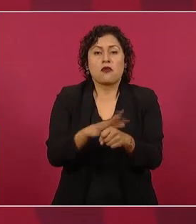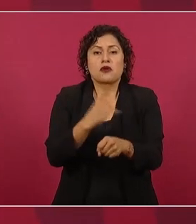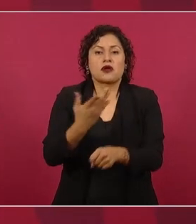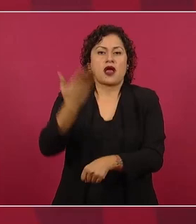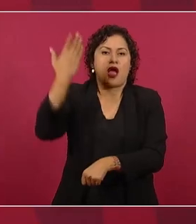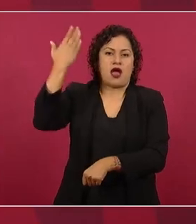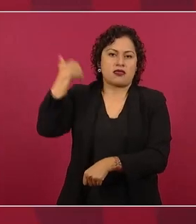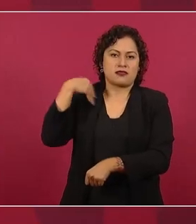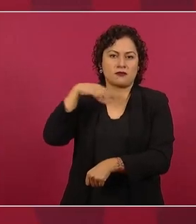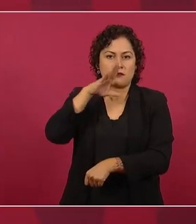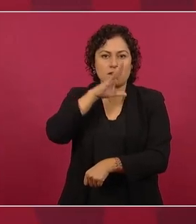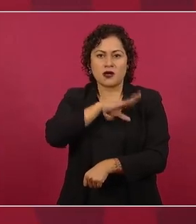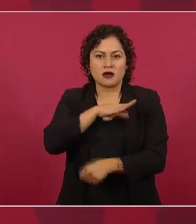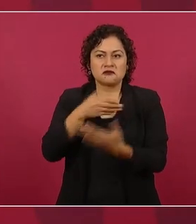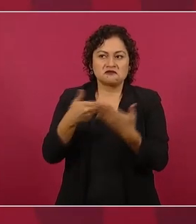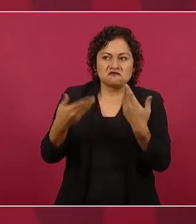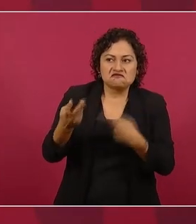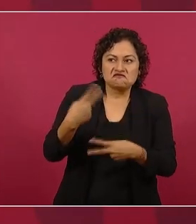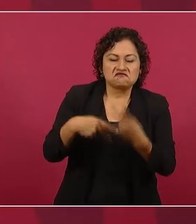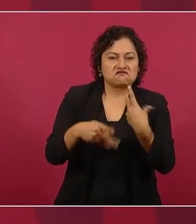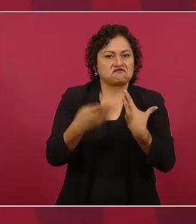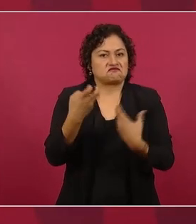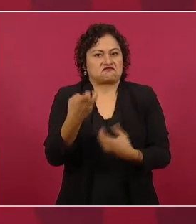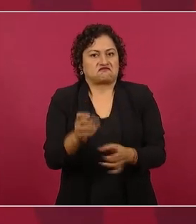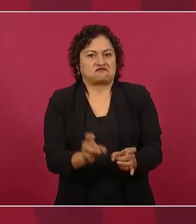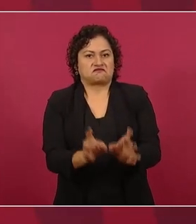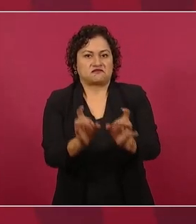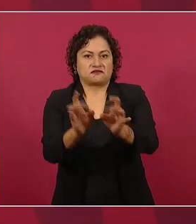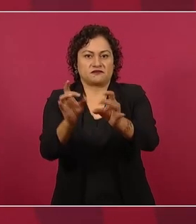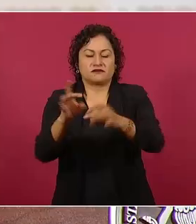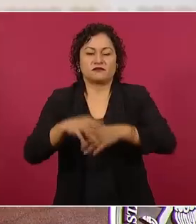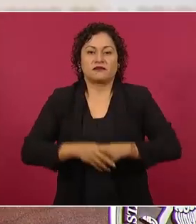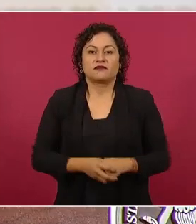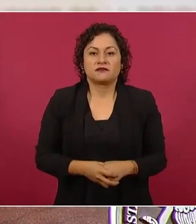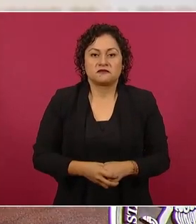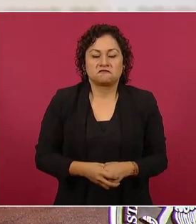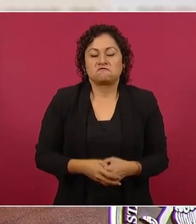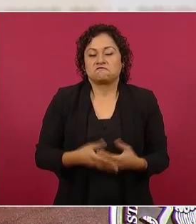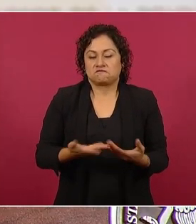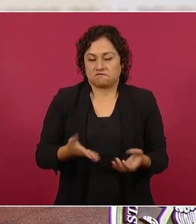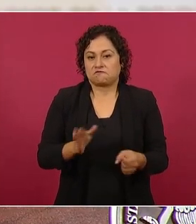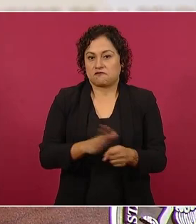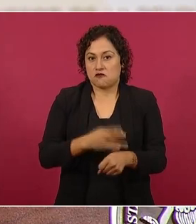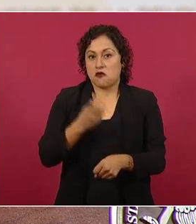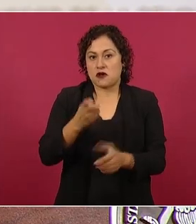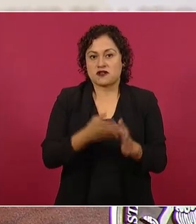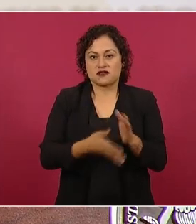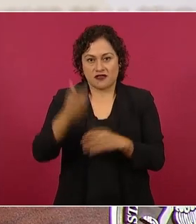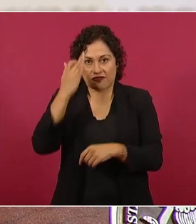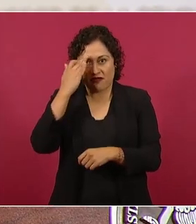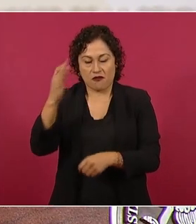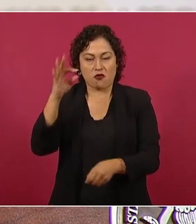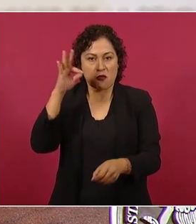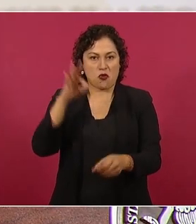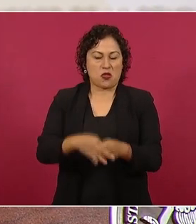si no se hubiese llevado a cabo ese fraude, que dañó mucho